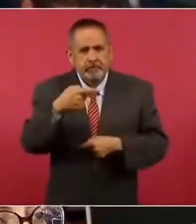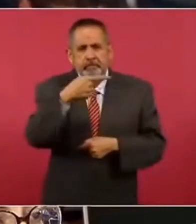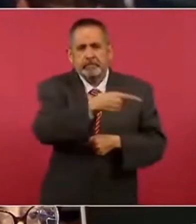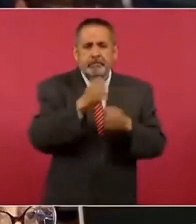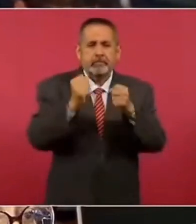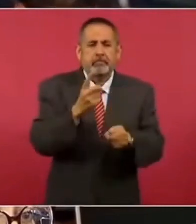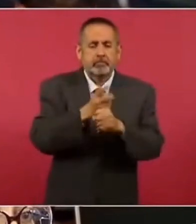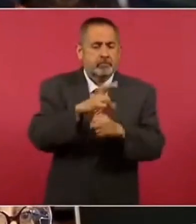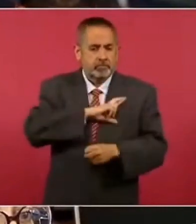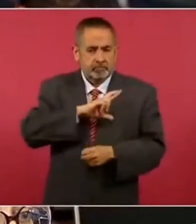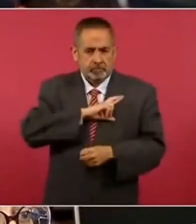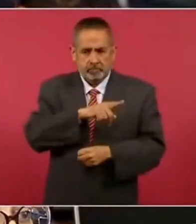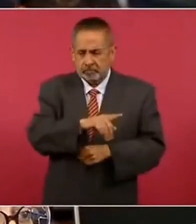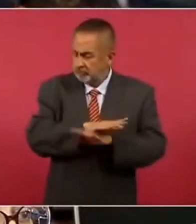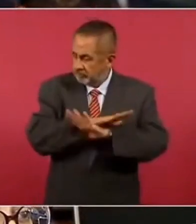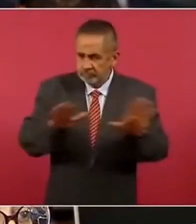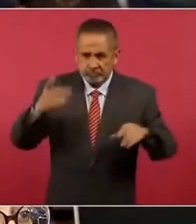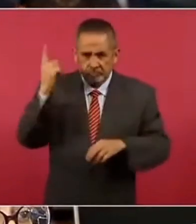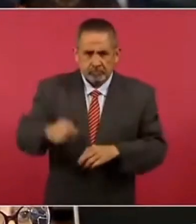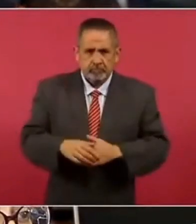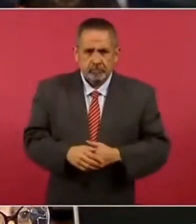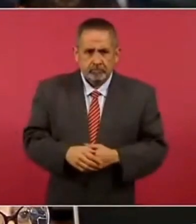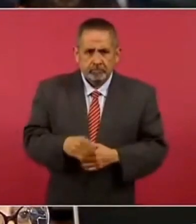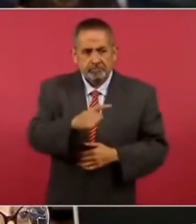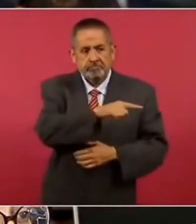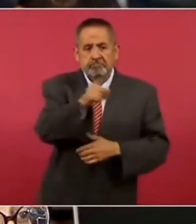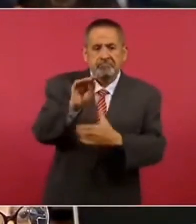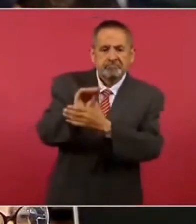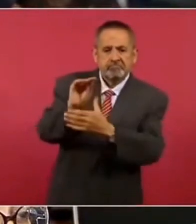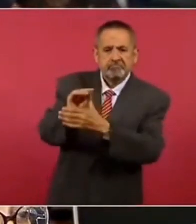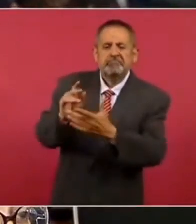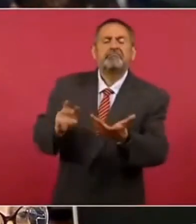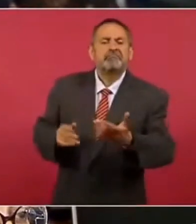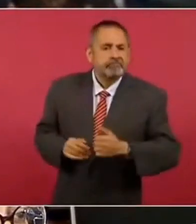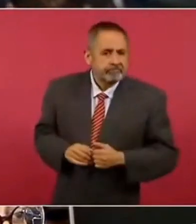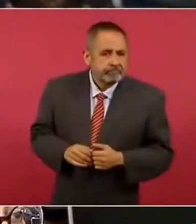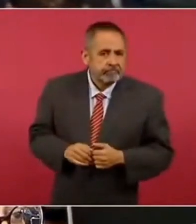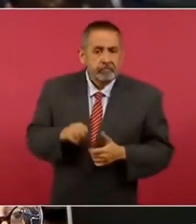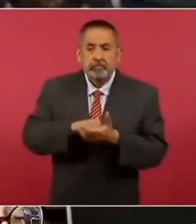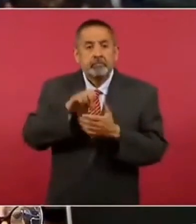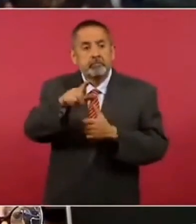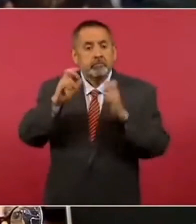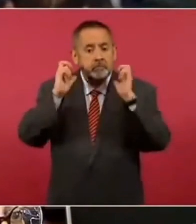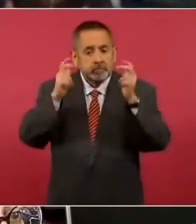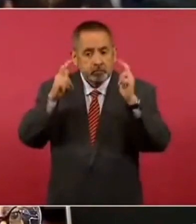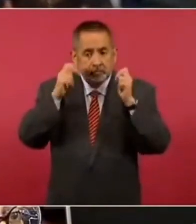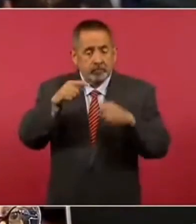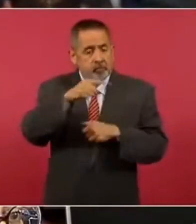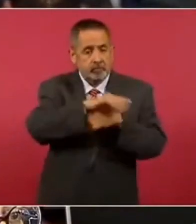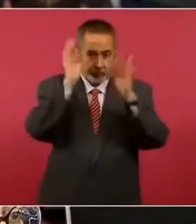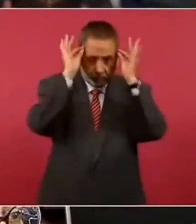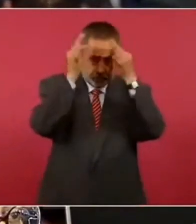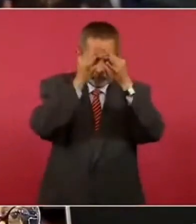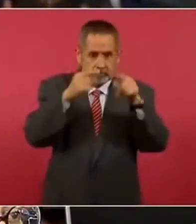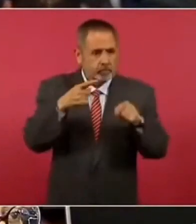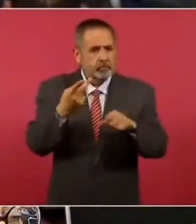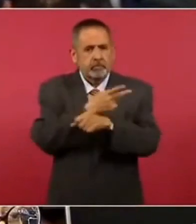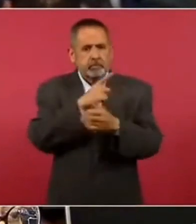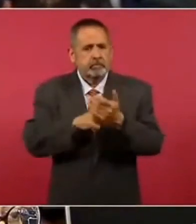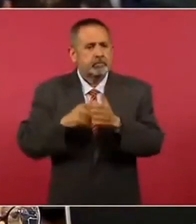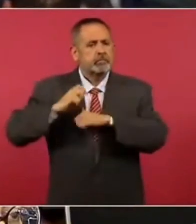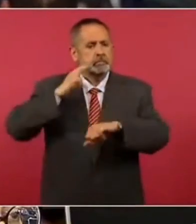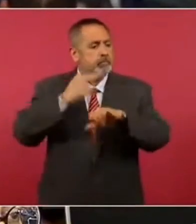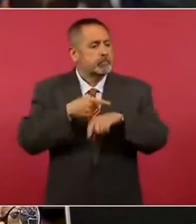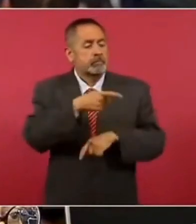seguridad privada. Parece que no le hicieron caso. En el caso de Chihuahua, en la estación migratoria, estuvo a